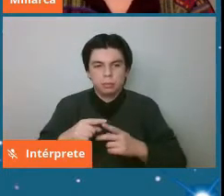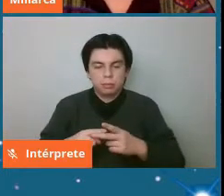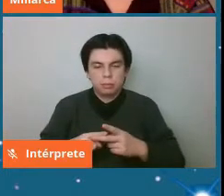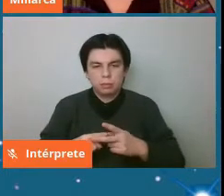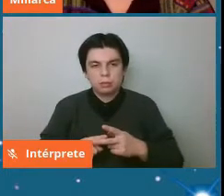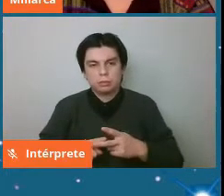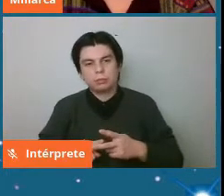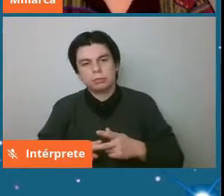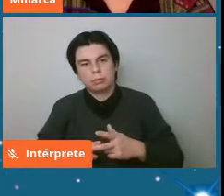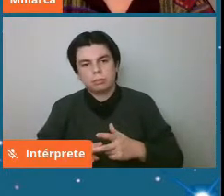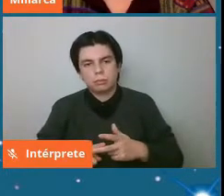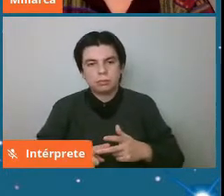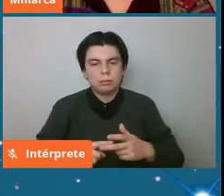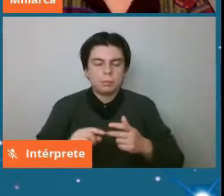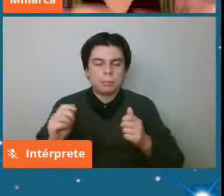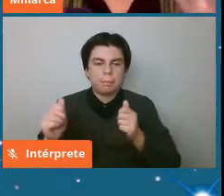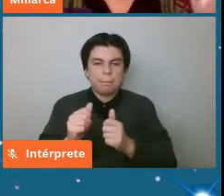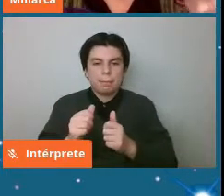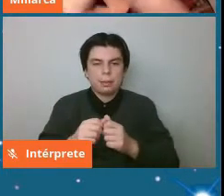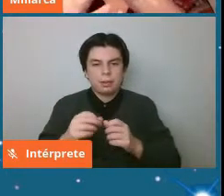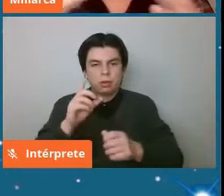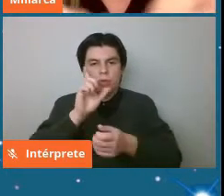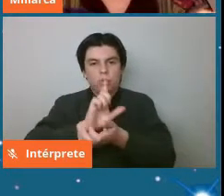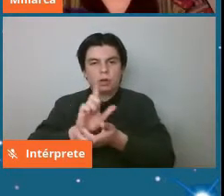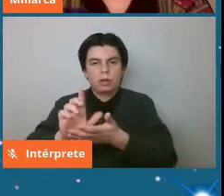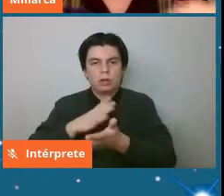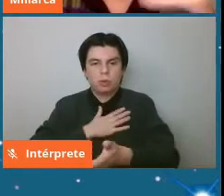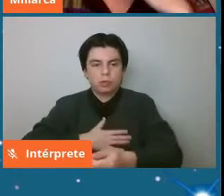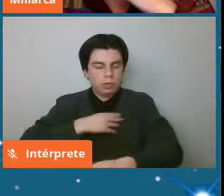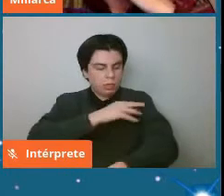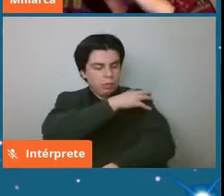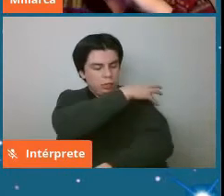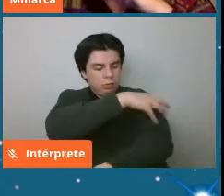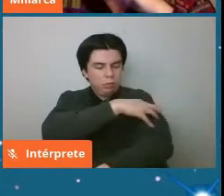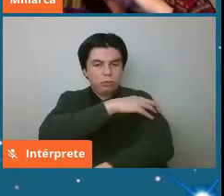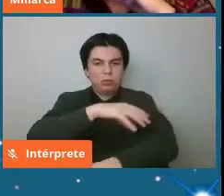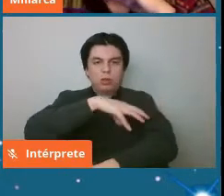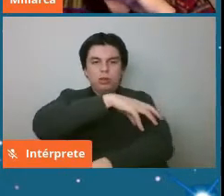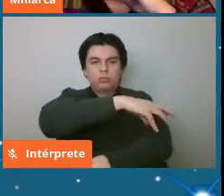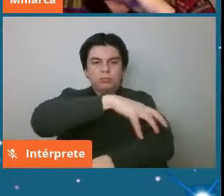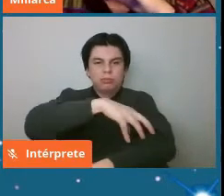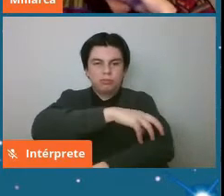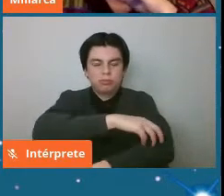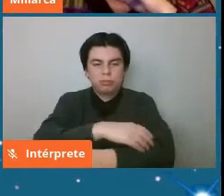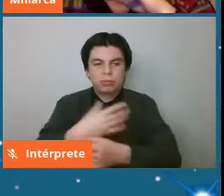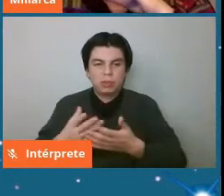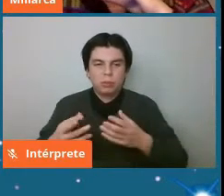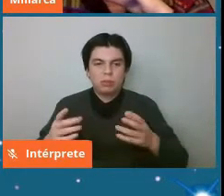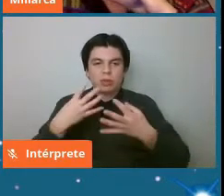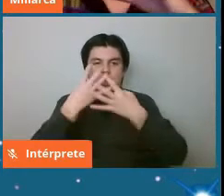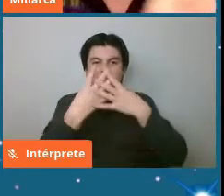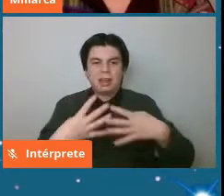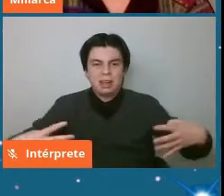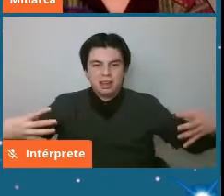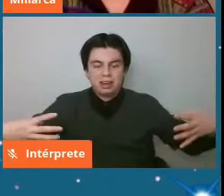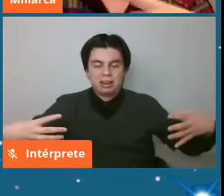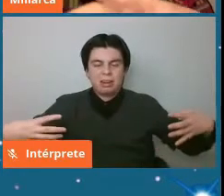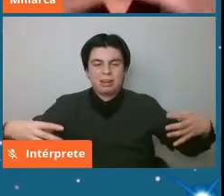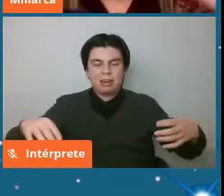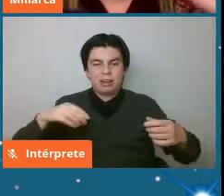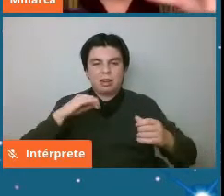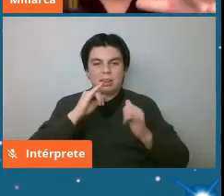fase de Chacana Norte que va a estar asociada a una red internacional que se llama Fripón